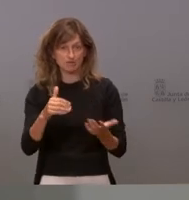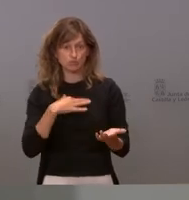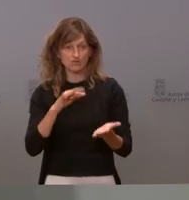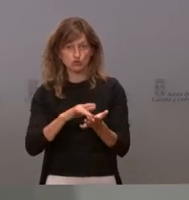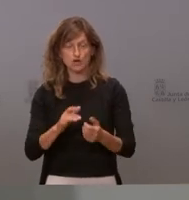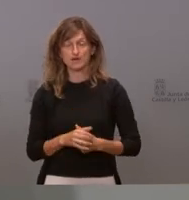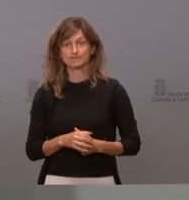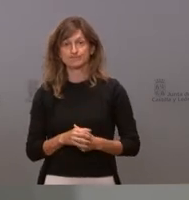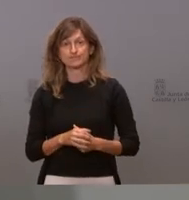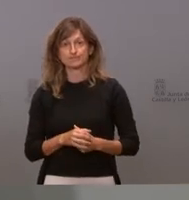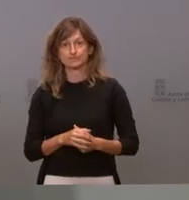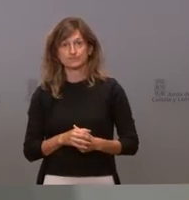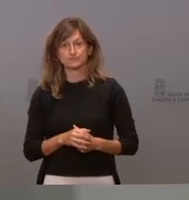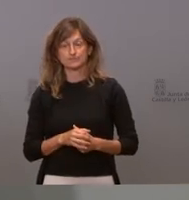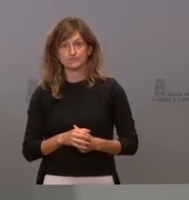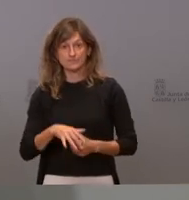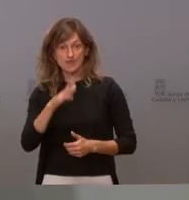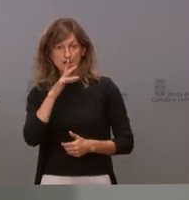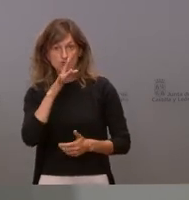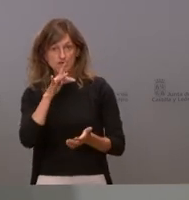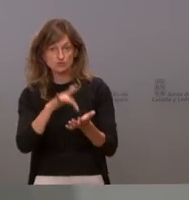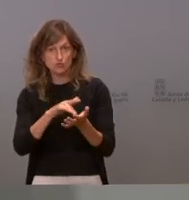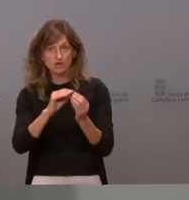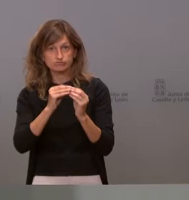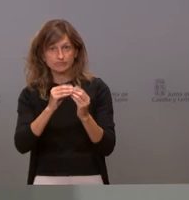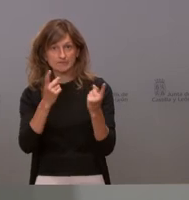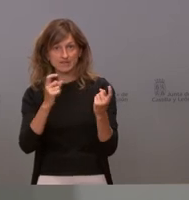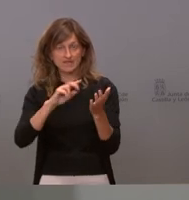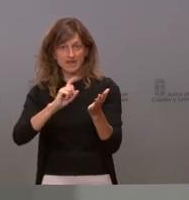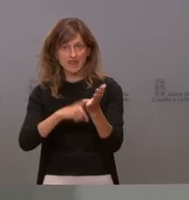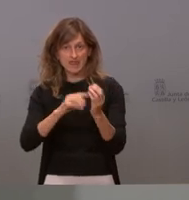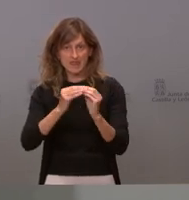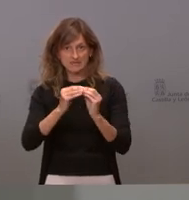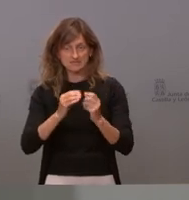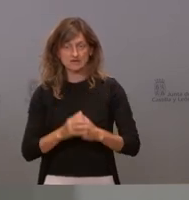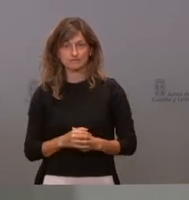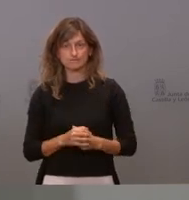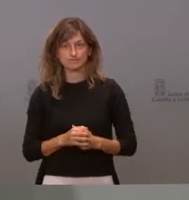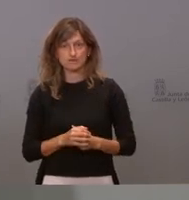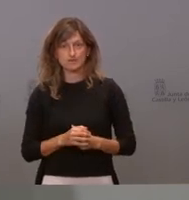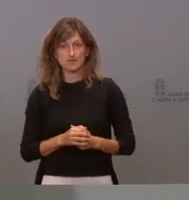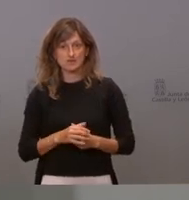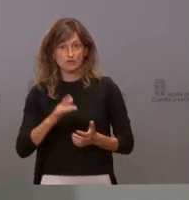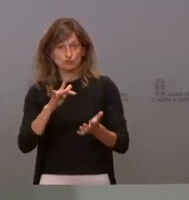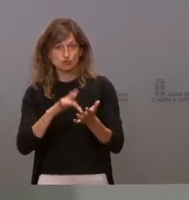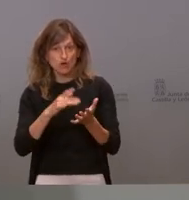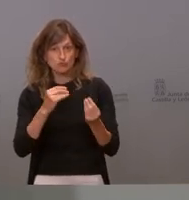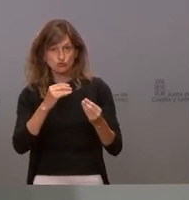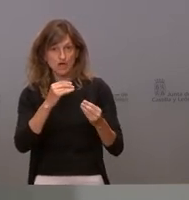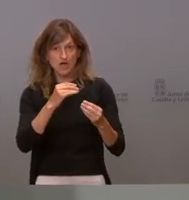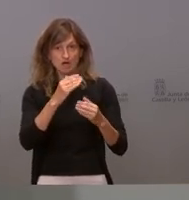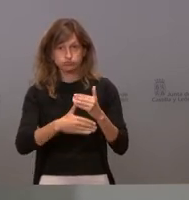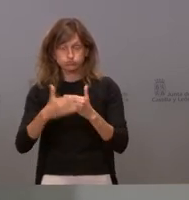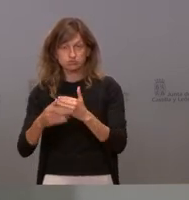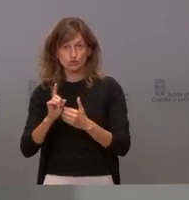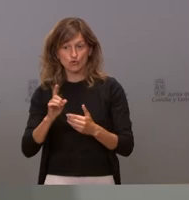por tanto ha ocurrido y lo que tenemos que hacer es legislar yo no creo insisto que es que haya habido muchas restricciones es que ha habido muy mala herramienta y cuando